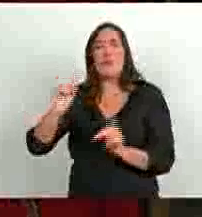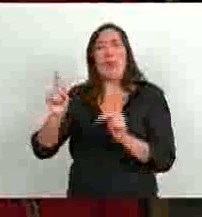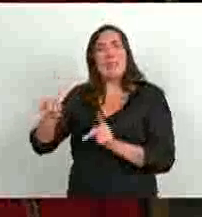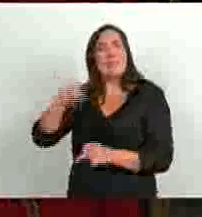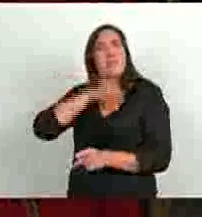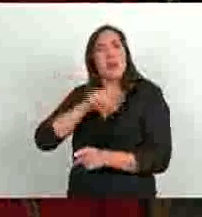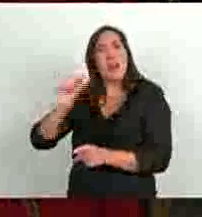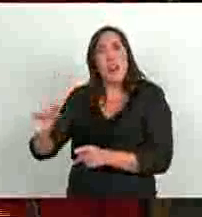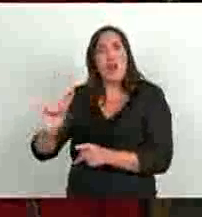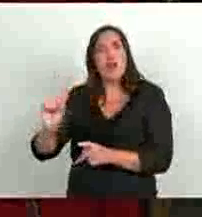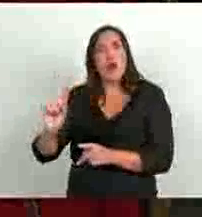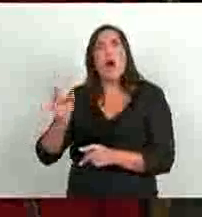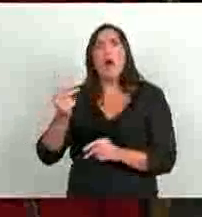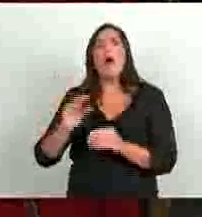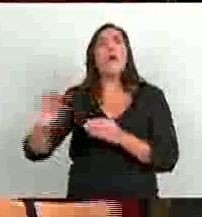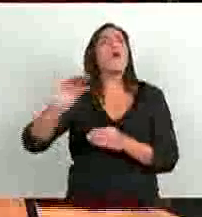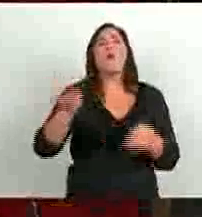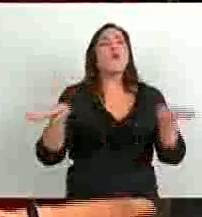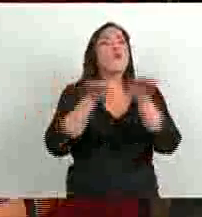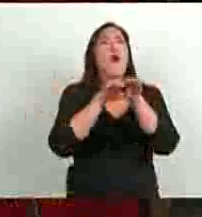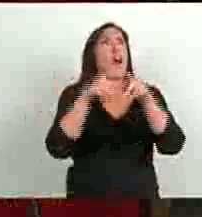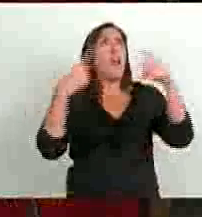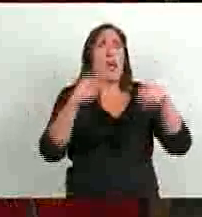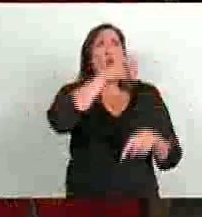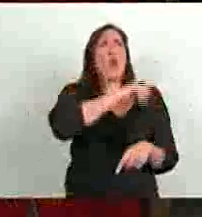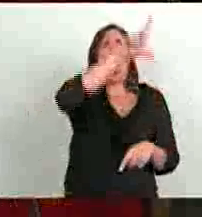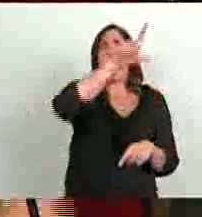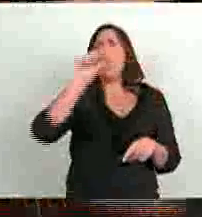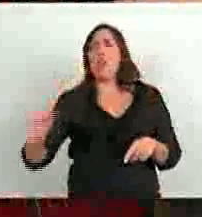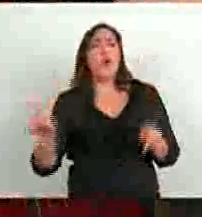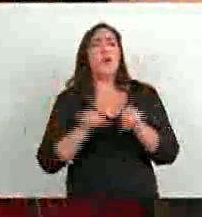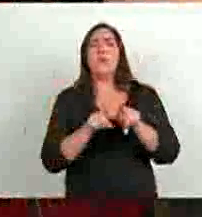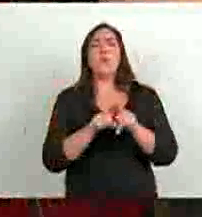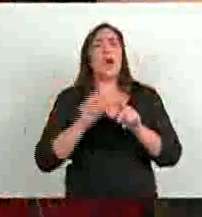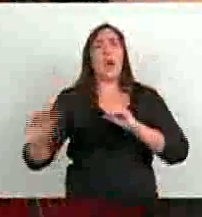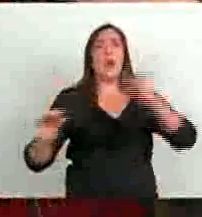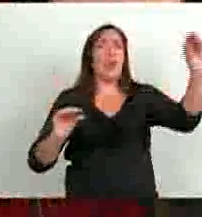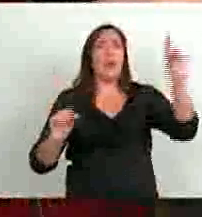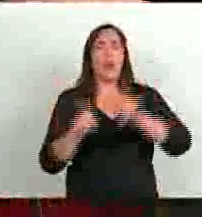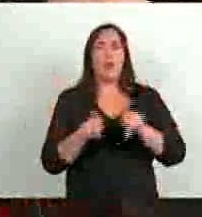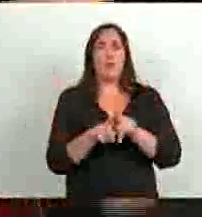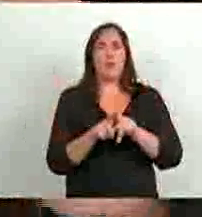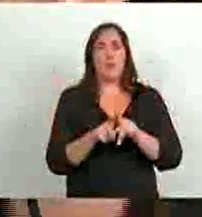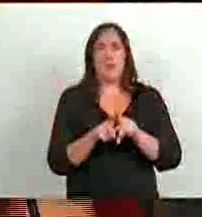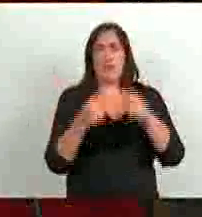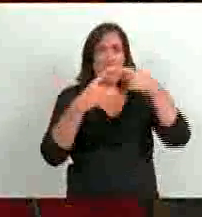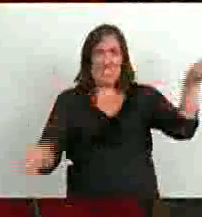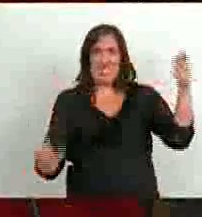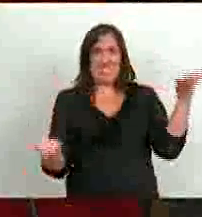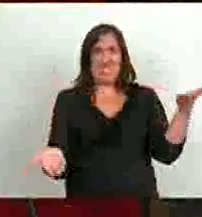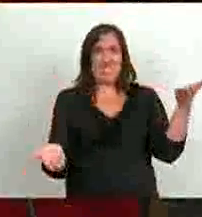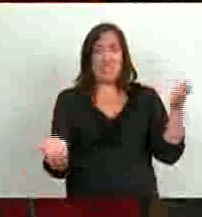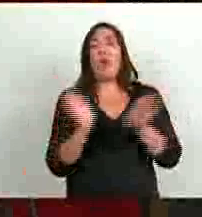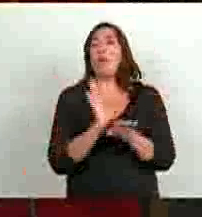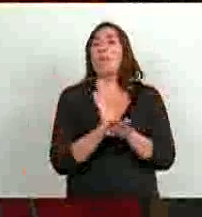repartida en forma igualitaria entre los que no son iguales. Y cuando uno reparte igualitariamente, entre los que no son iguales,